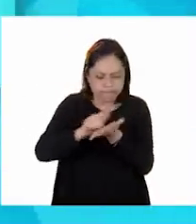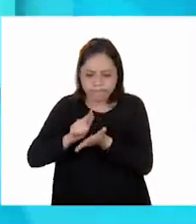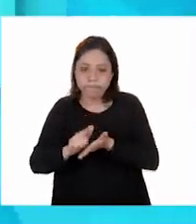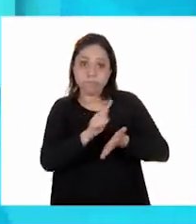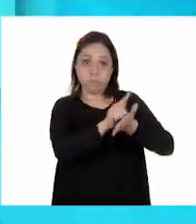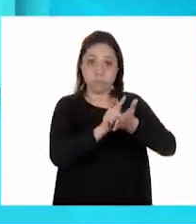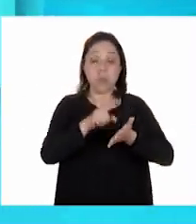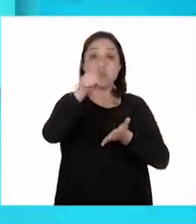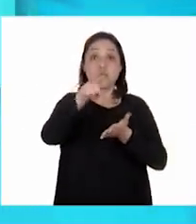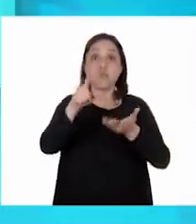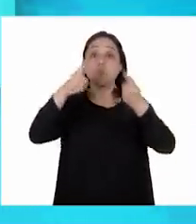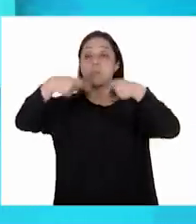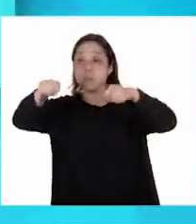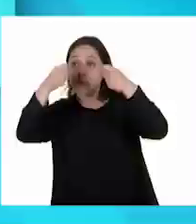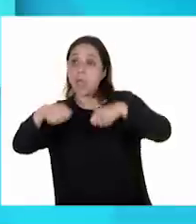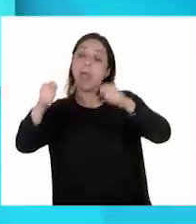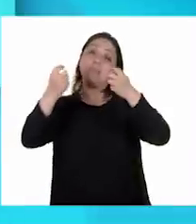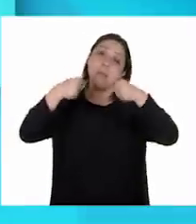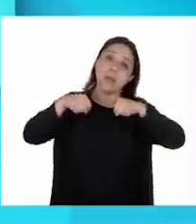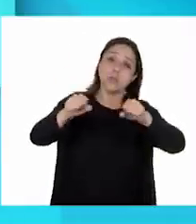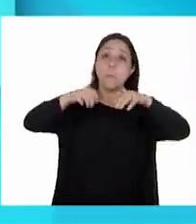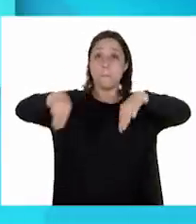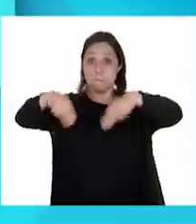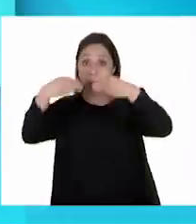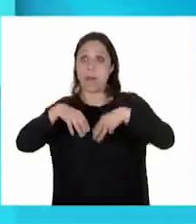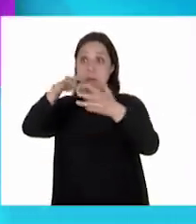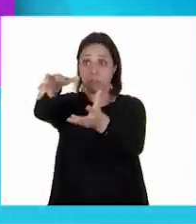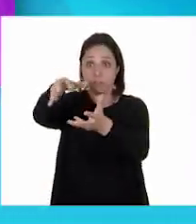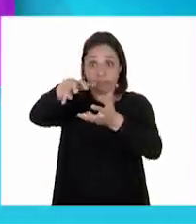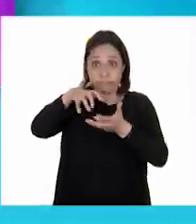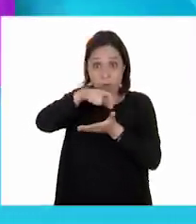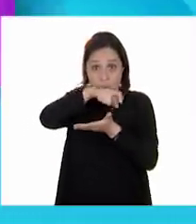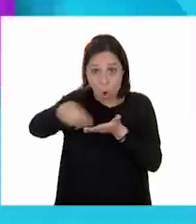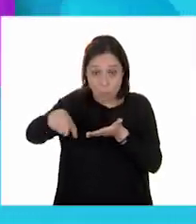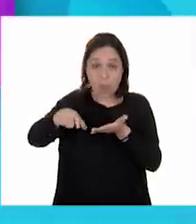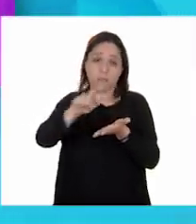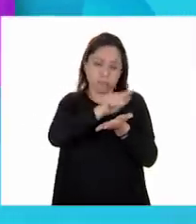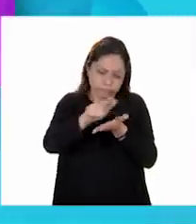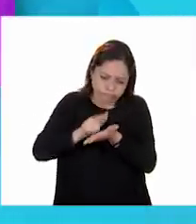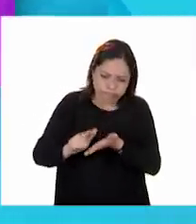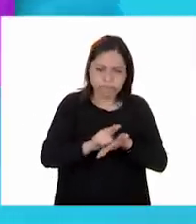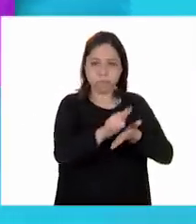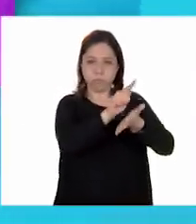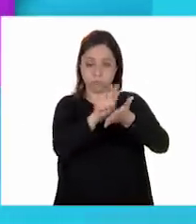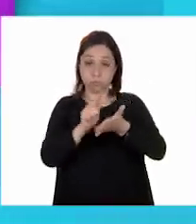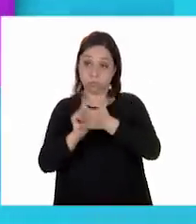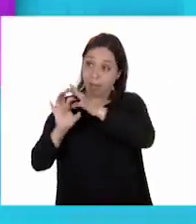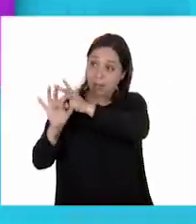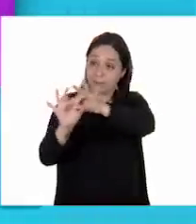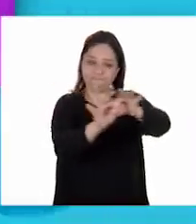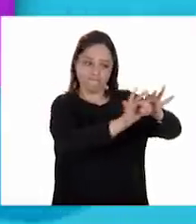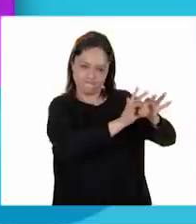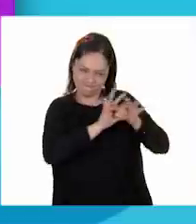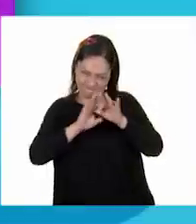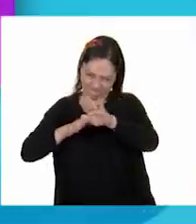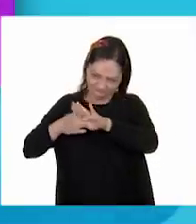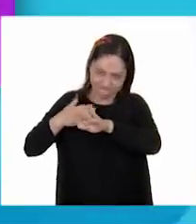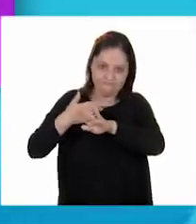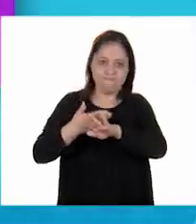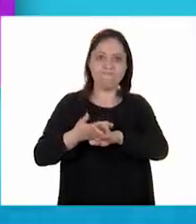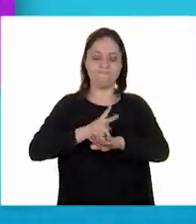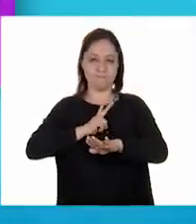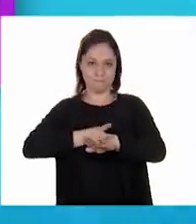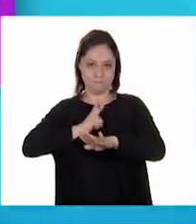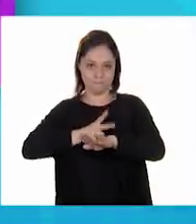las cosas que compres en la tienda o en el supermercado. Sigamos luchando juntos contra este virus cuidándonos los